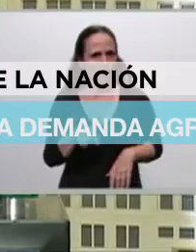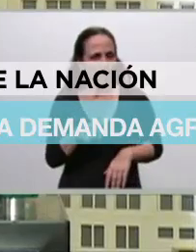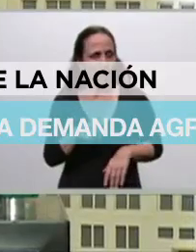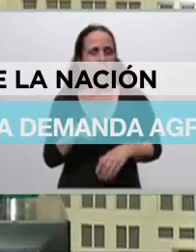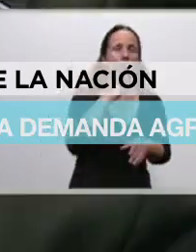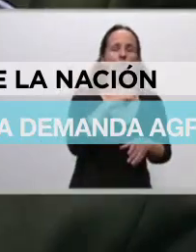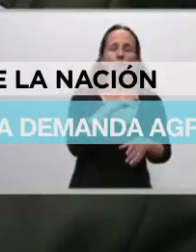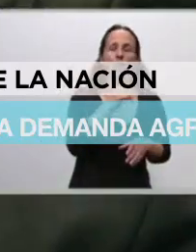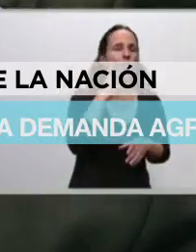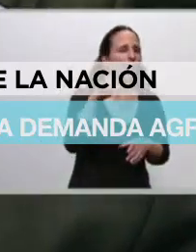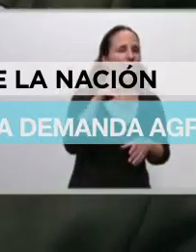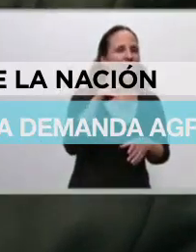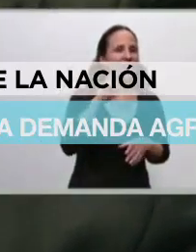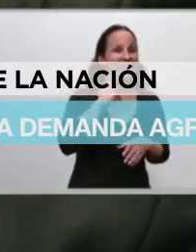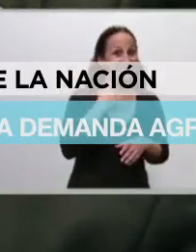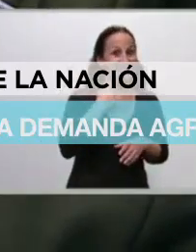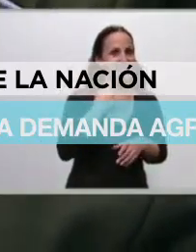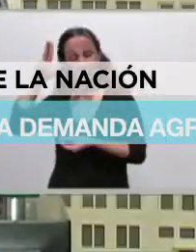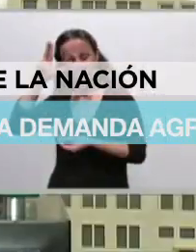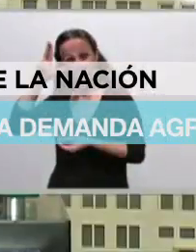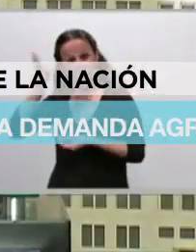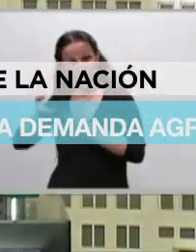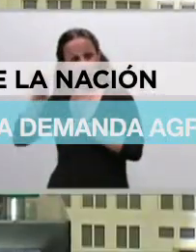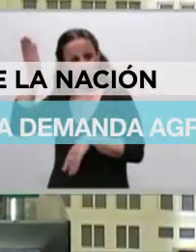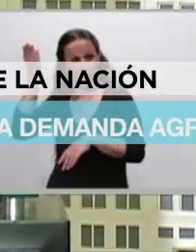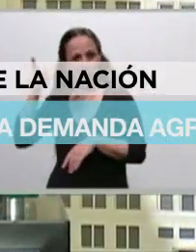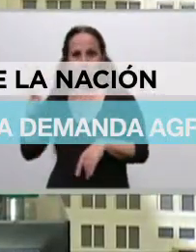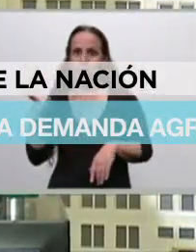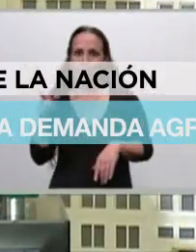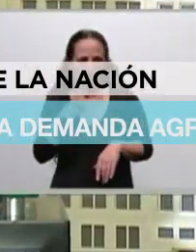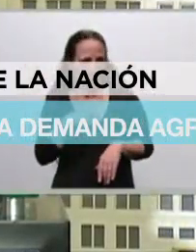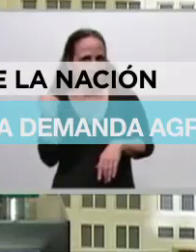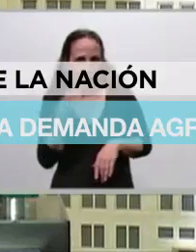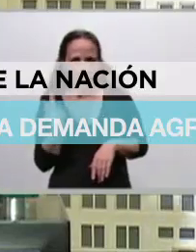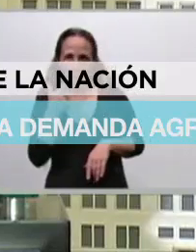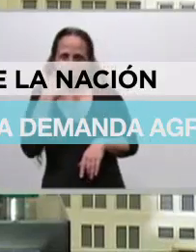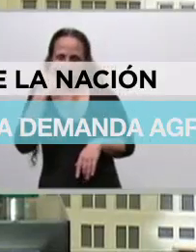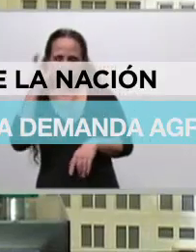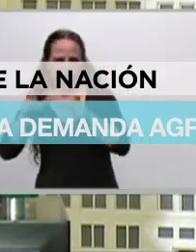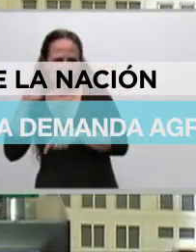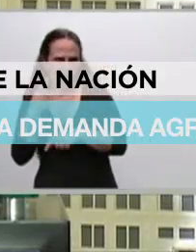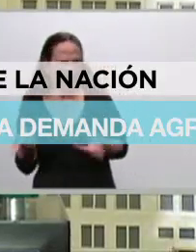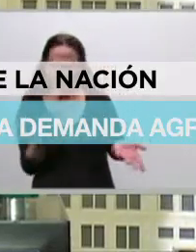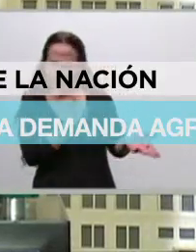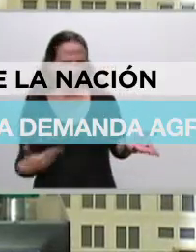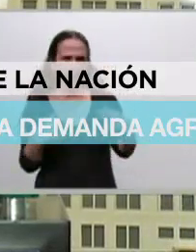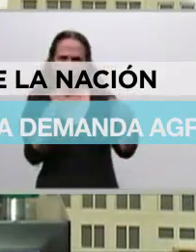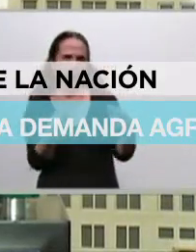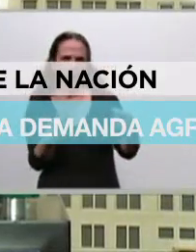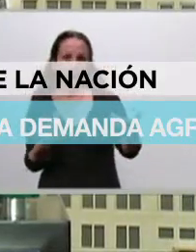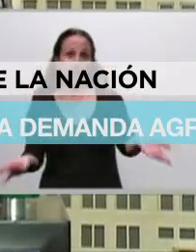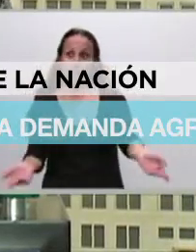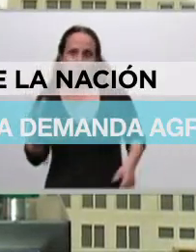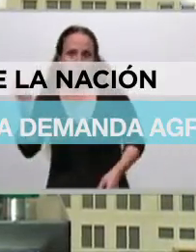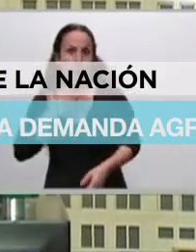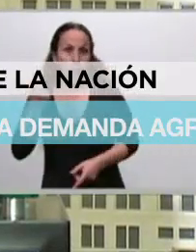demanda agregada. Esto que merece la crítica de los liberales, el Estado gasta, querido, y si no la ponen los empresarios, ¿quién querés que la ponga si